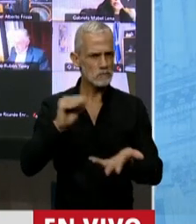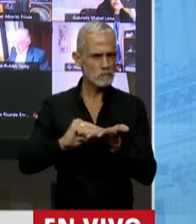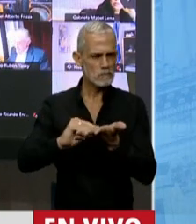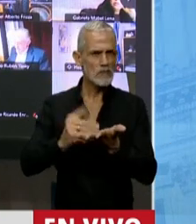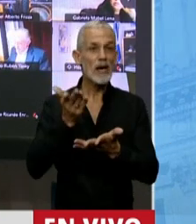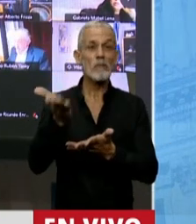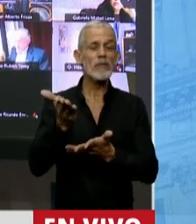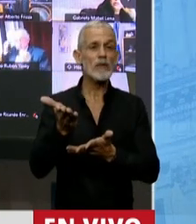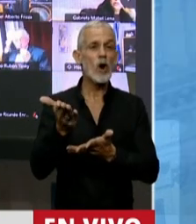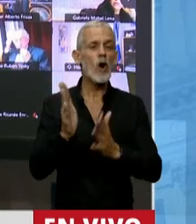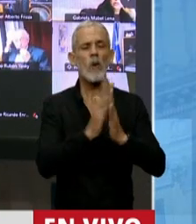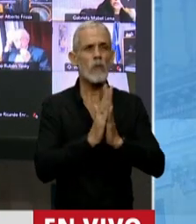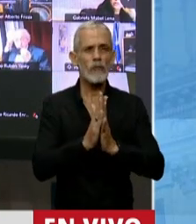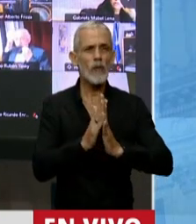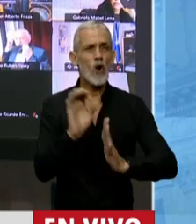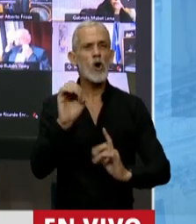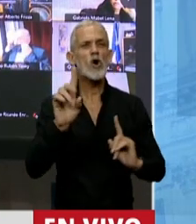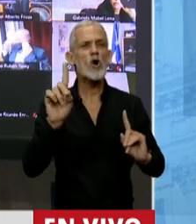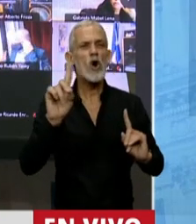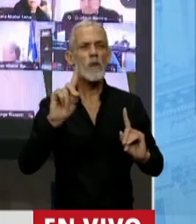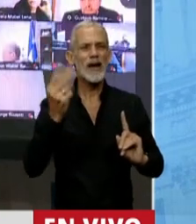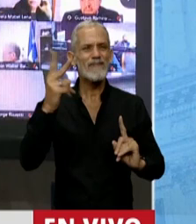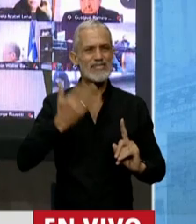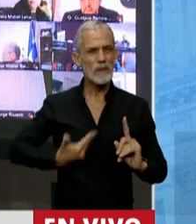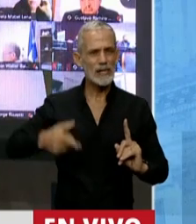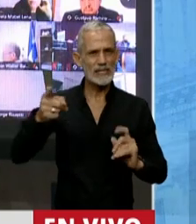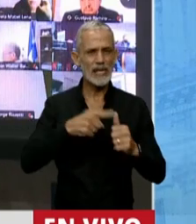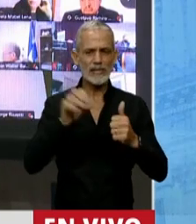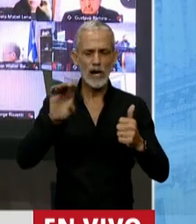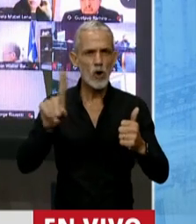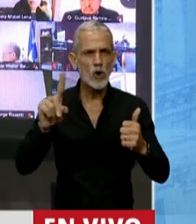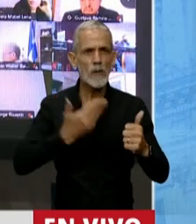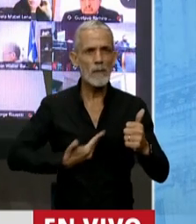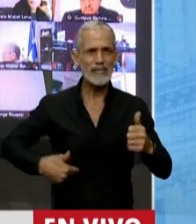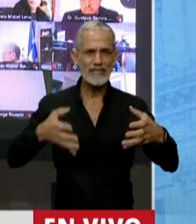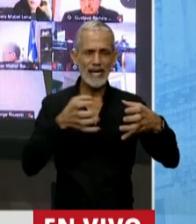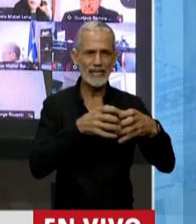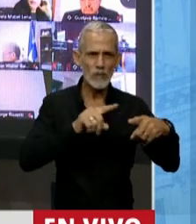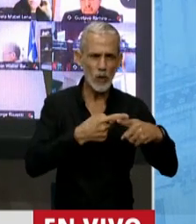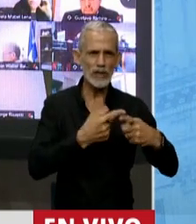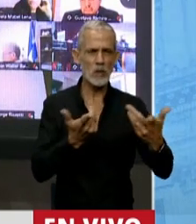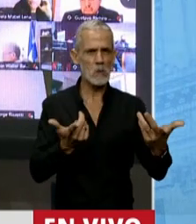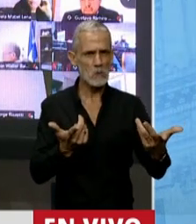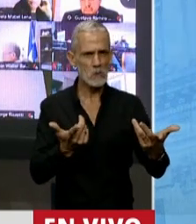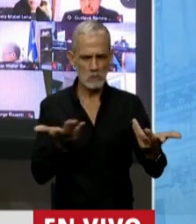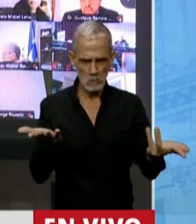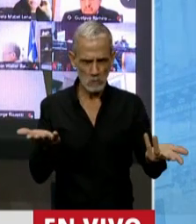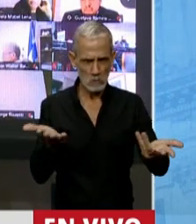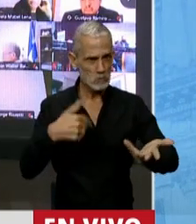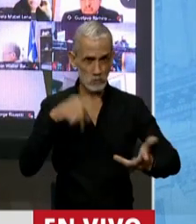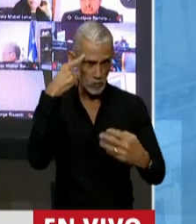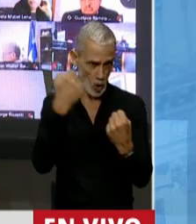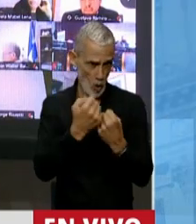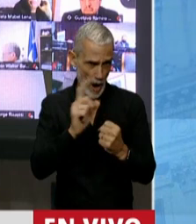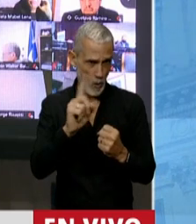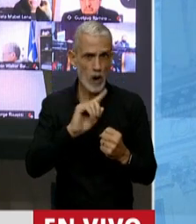y pidió que no se nombre a la vicepresidenta, pidió que no se nombre al presidente de su bloque, cosa con la que yo no